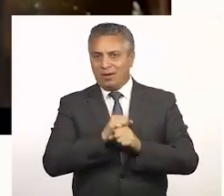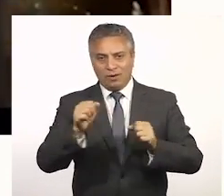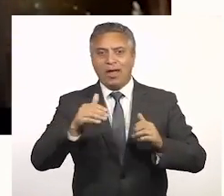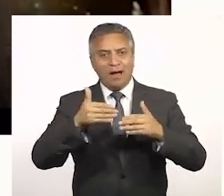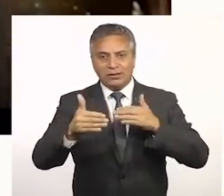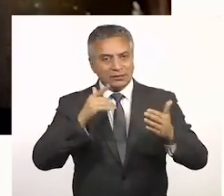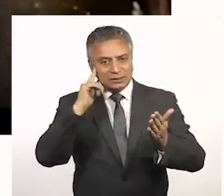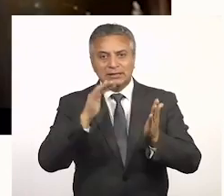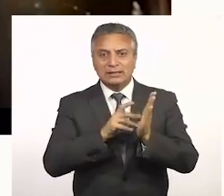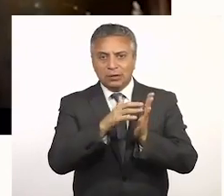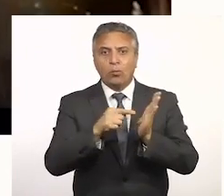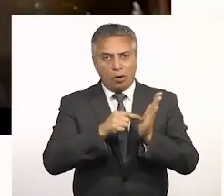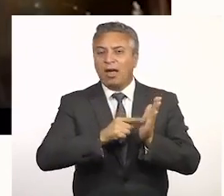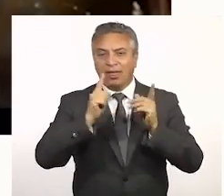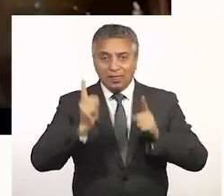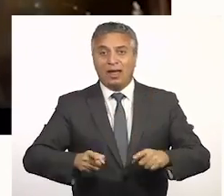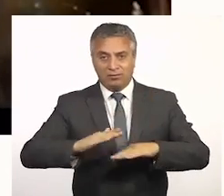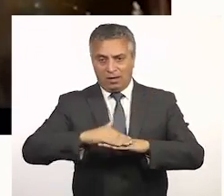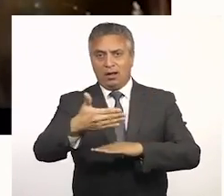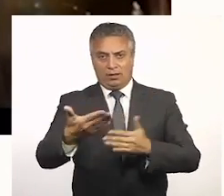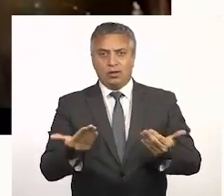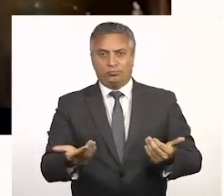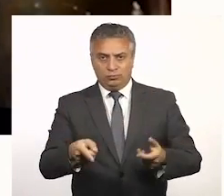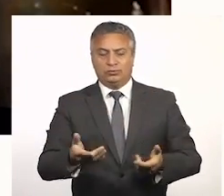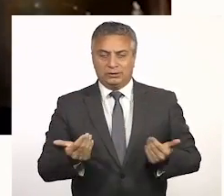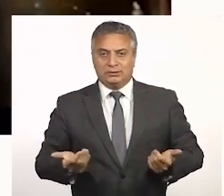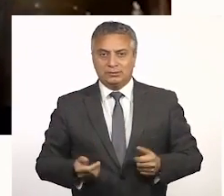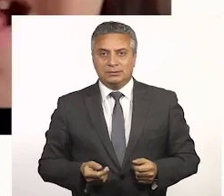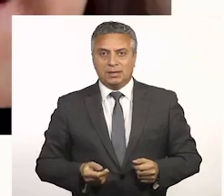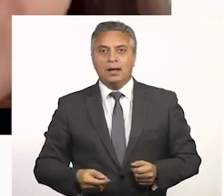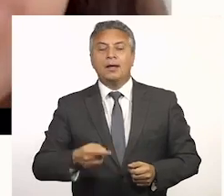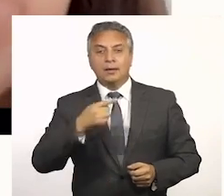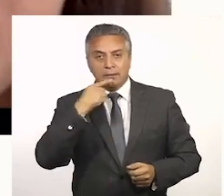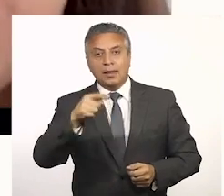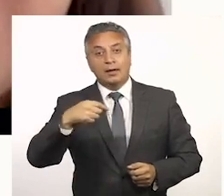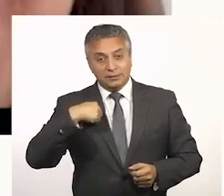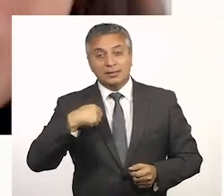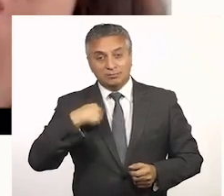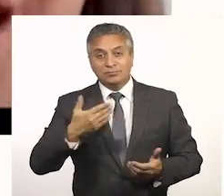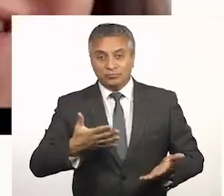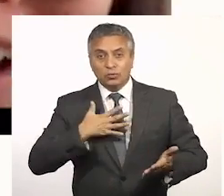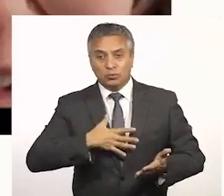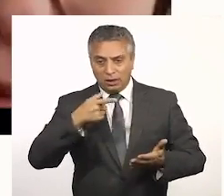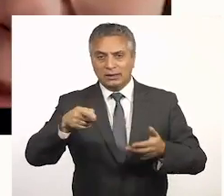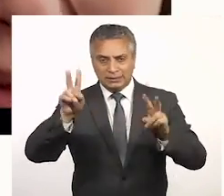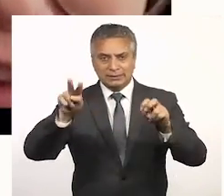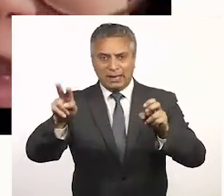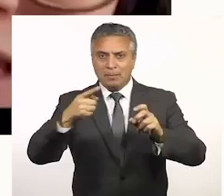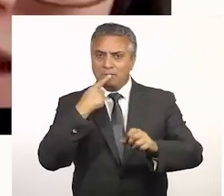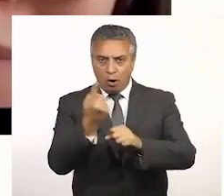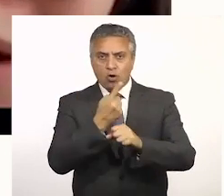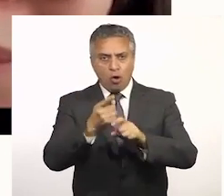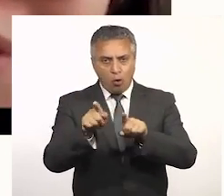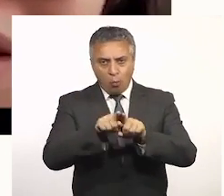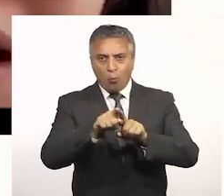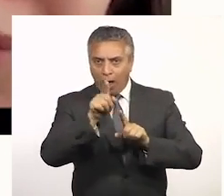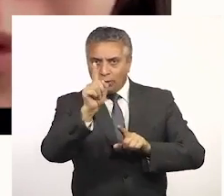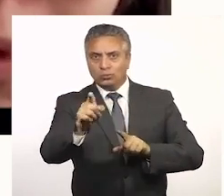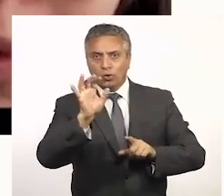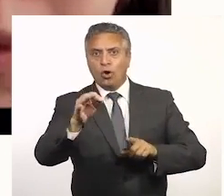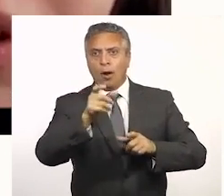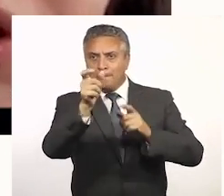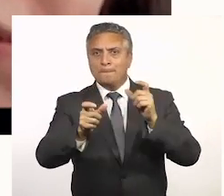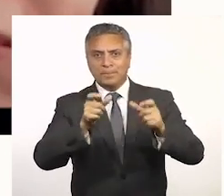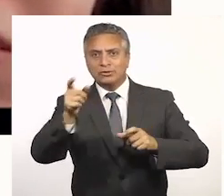Y hay veces que no se puede directamente desde el celular que hay tener obligatoriamente un computador. Es que por eso me gusta tanto hablar este tipo de temas con